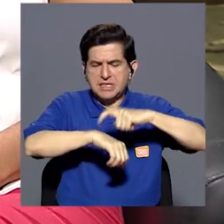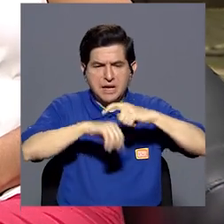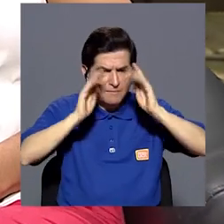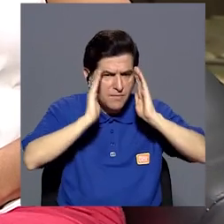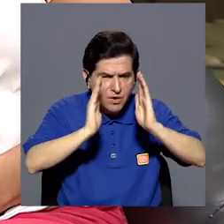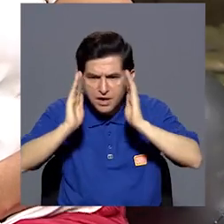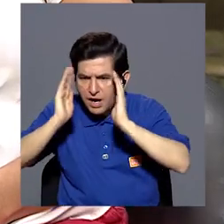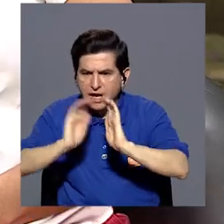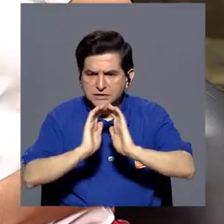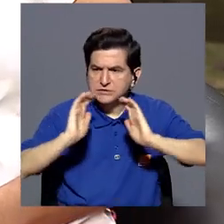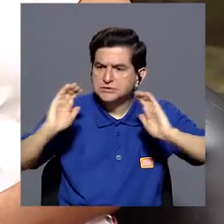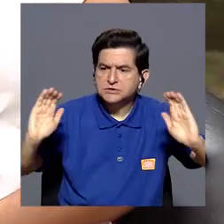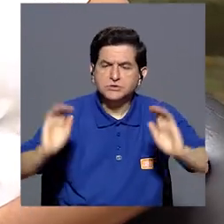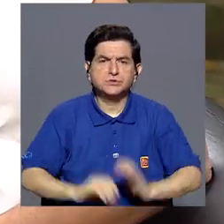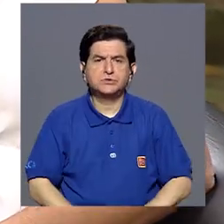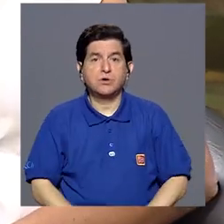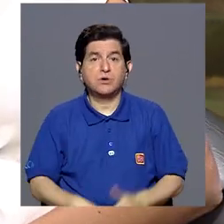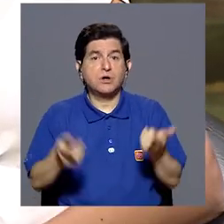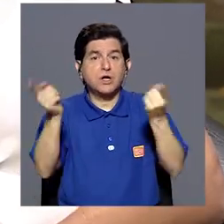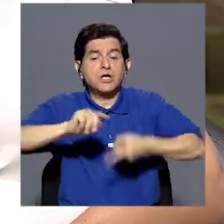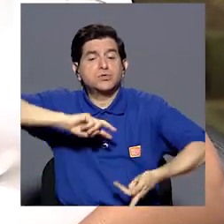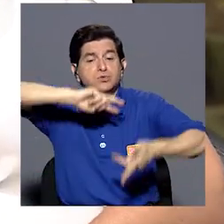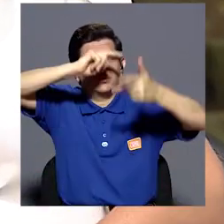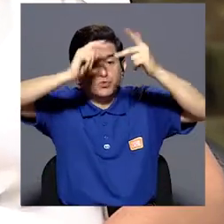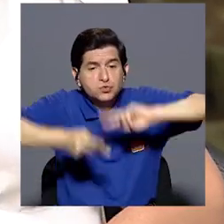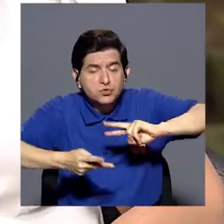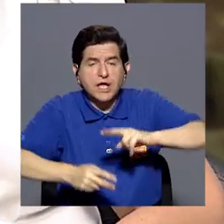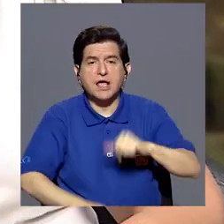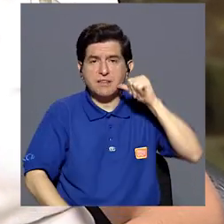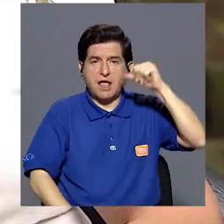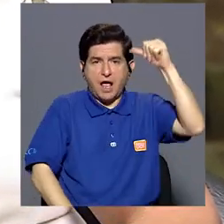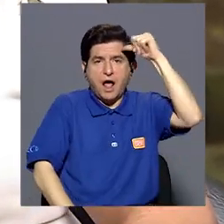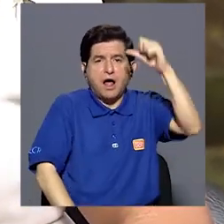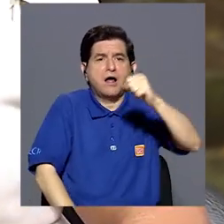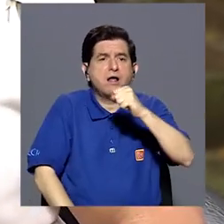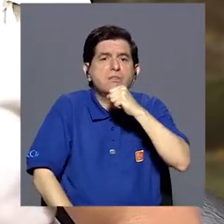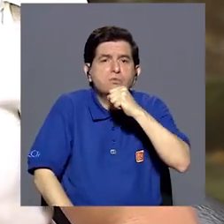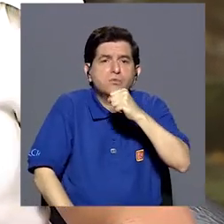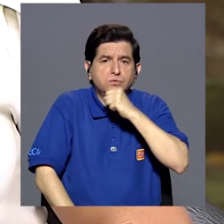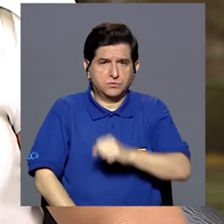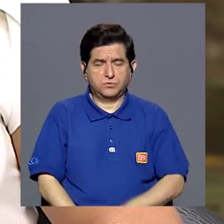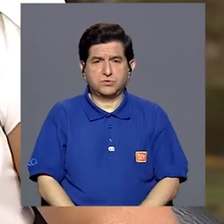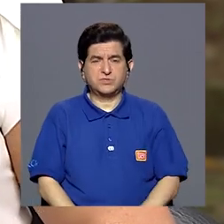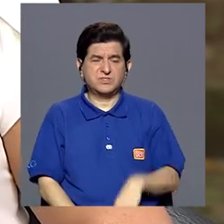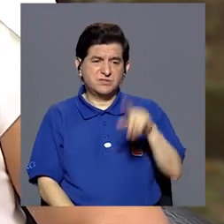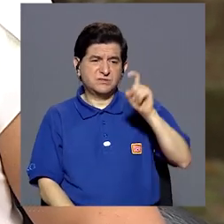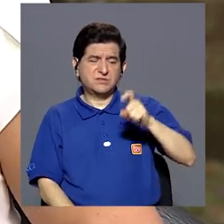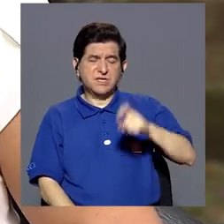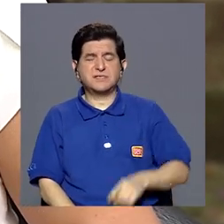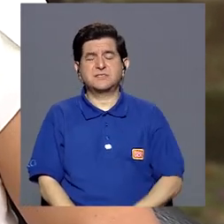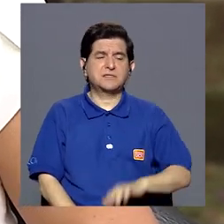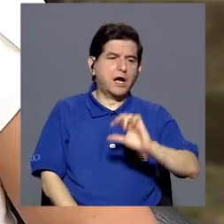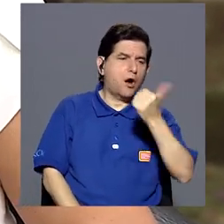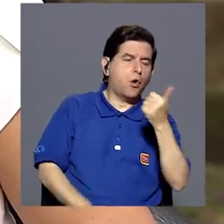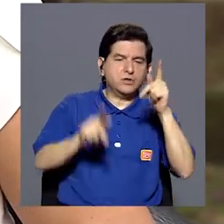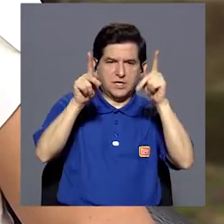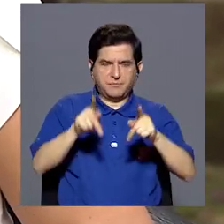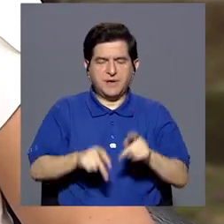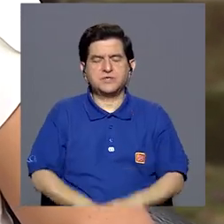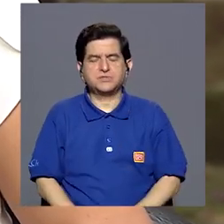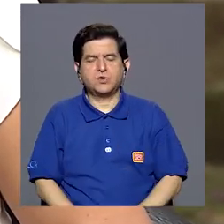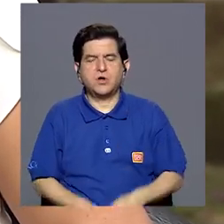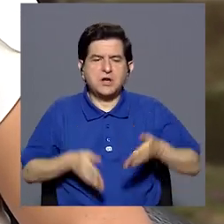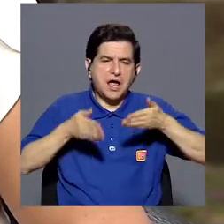niños, ¿verdad? Y a veces sucede al contrario. Adultos mayores que deben ser cuidados por